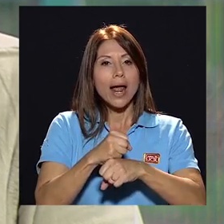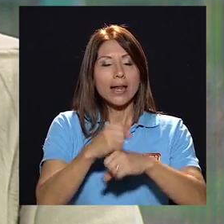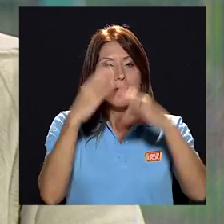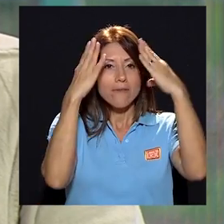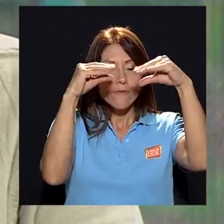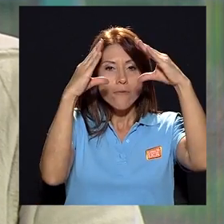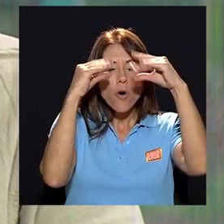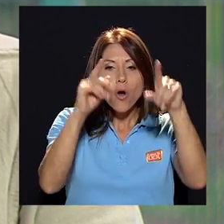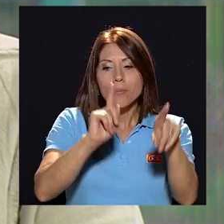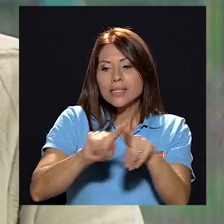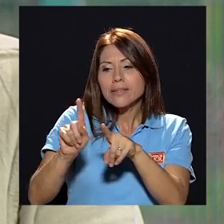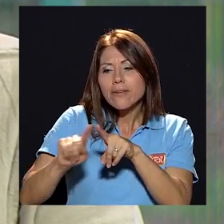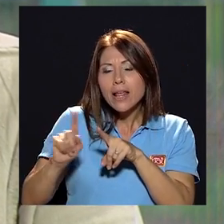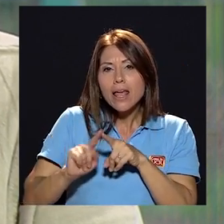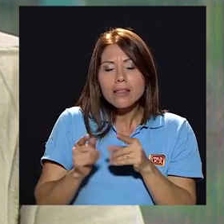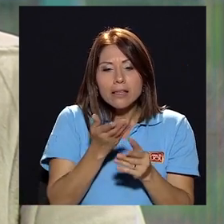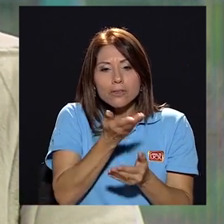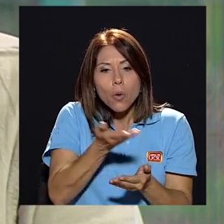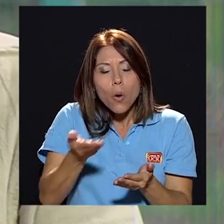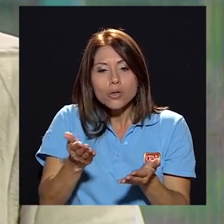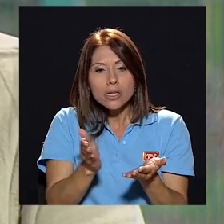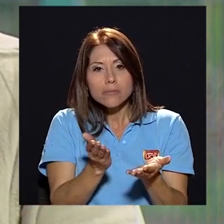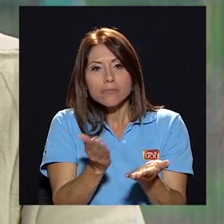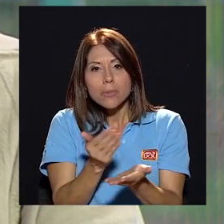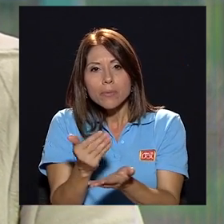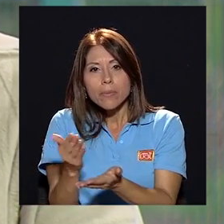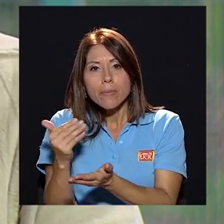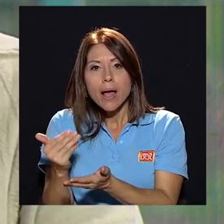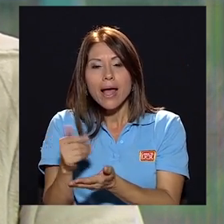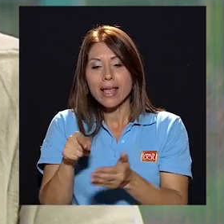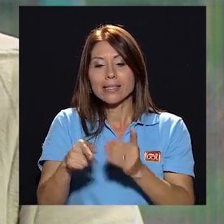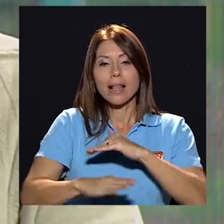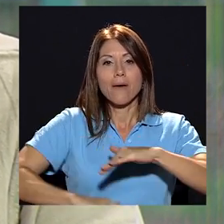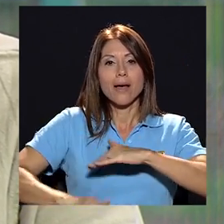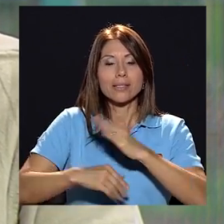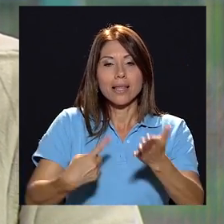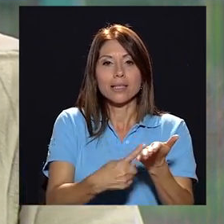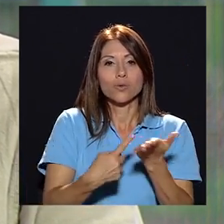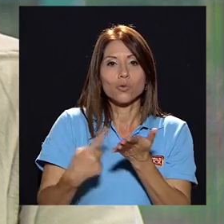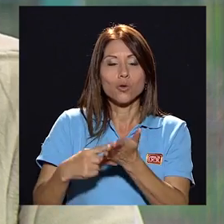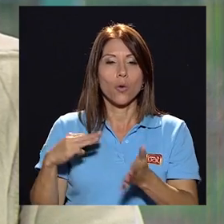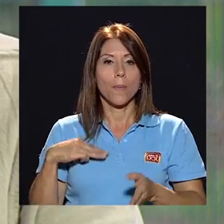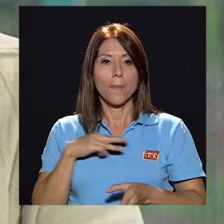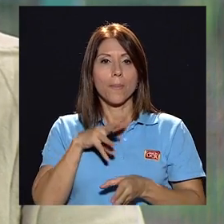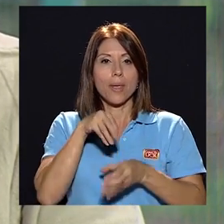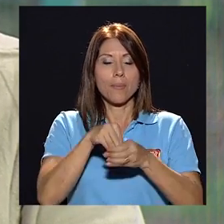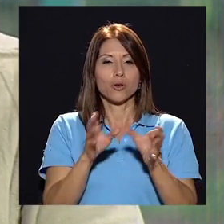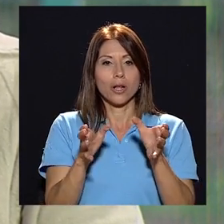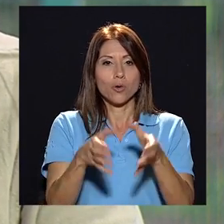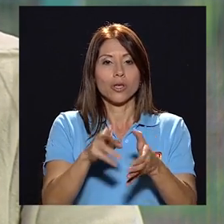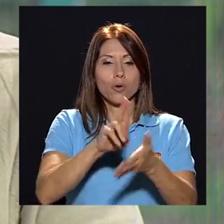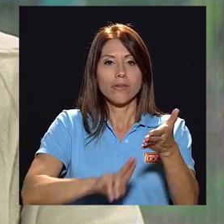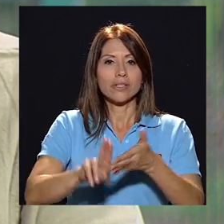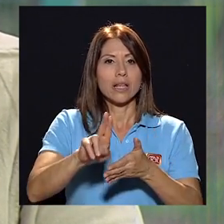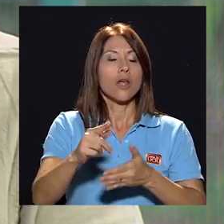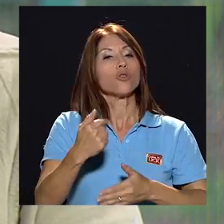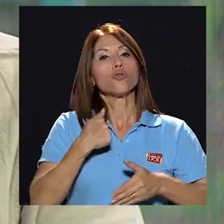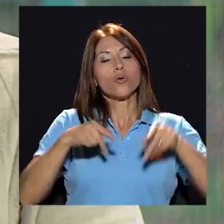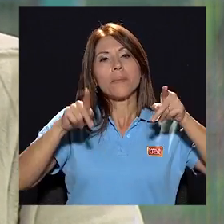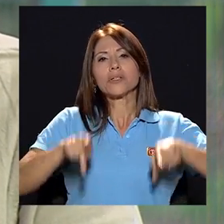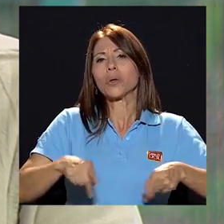los informes dictámenes que son la base de discusión de los miembros del consejo universitario yo soy una persona